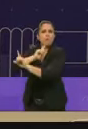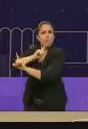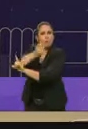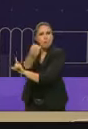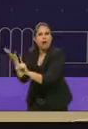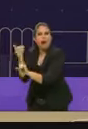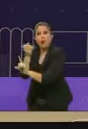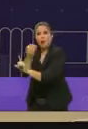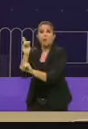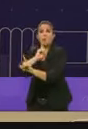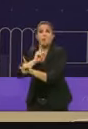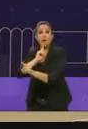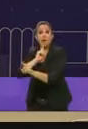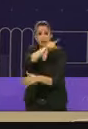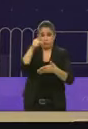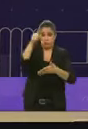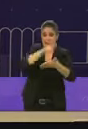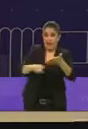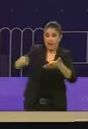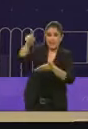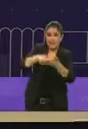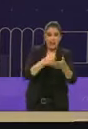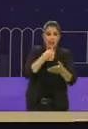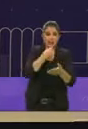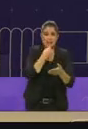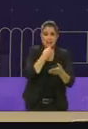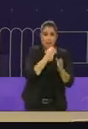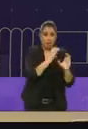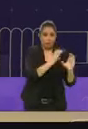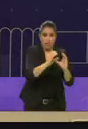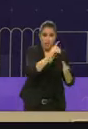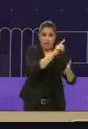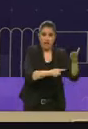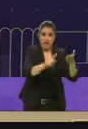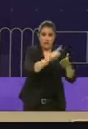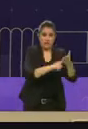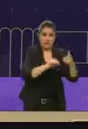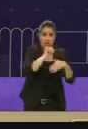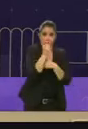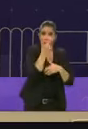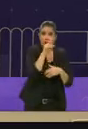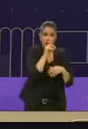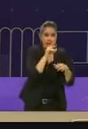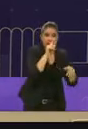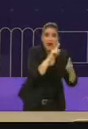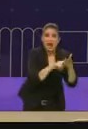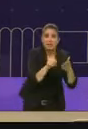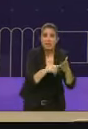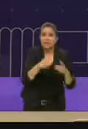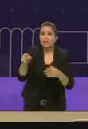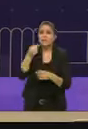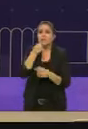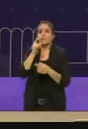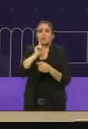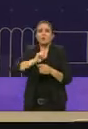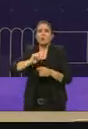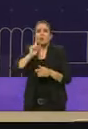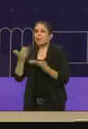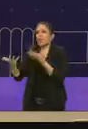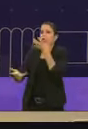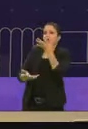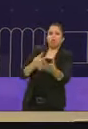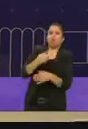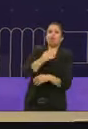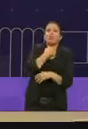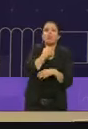mujeres que les cancelaron el programa tuvieron que idearse quién les iba a cuidar a sus hijos. Por eso estamos